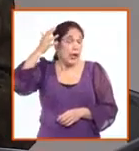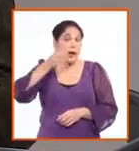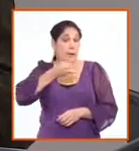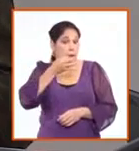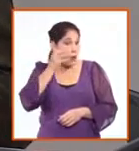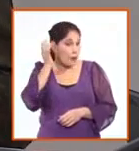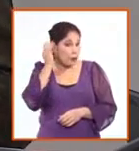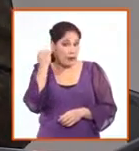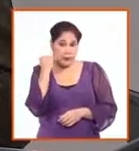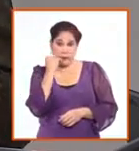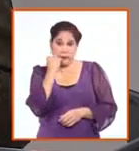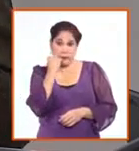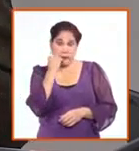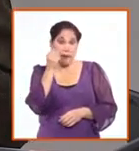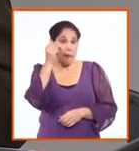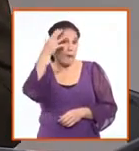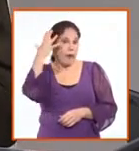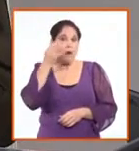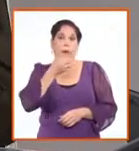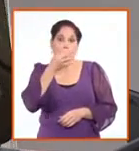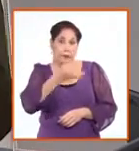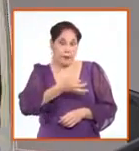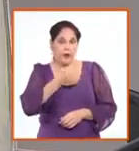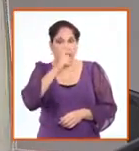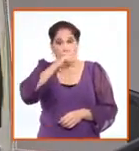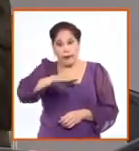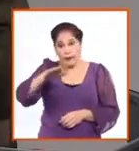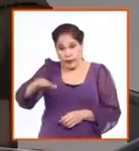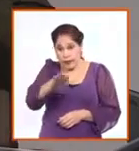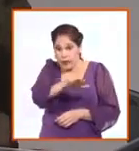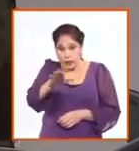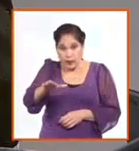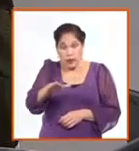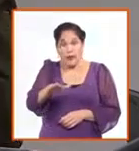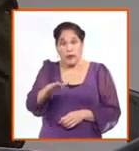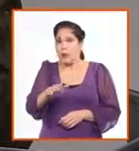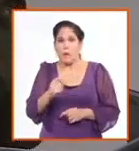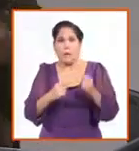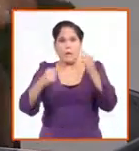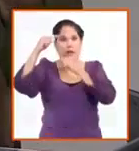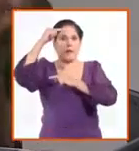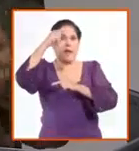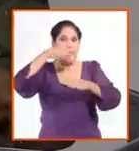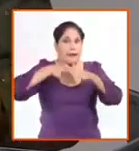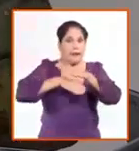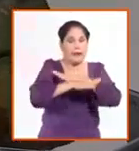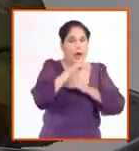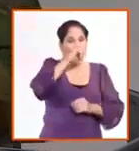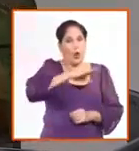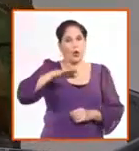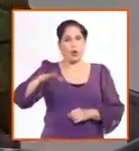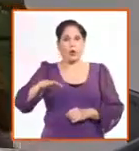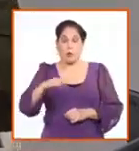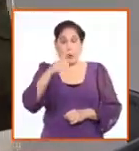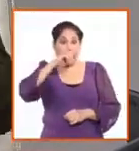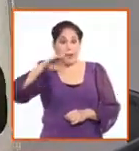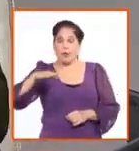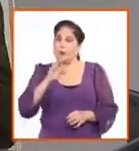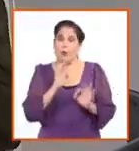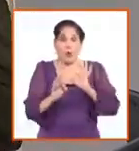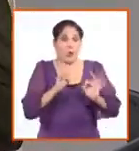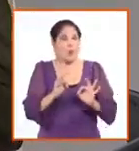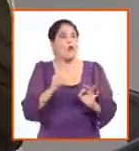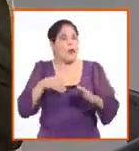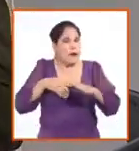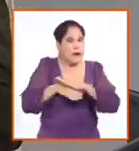Bajo el criterio de que si voy con menores, tengo más posibilidades. Entre esos privilegios que tienen los cubanos, tengo aún más privilegios todavía si entro